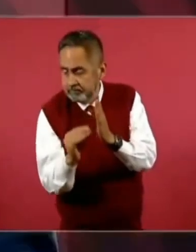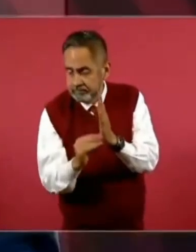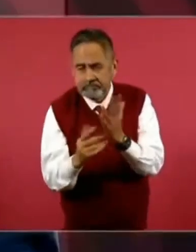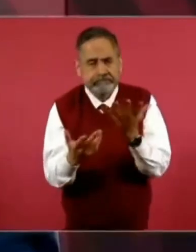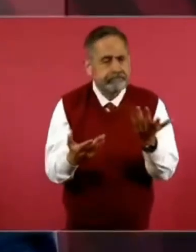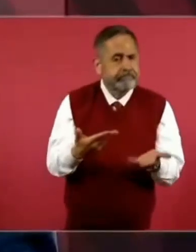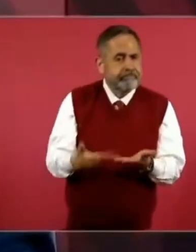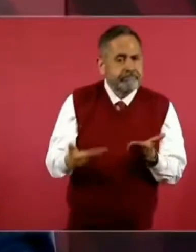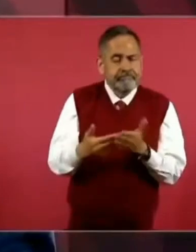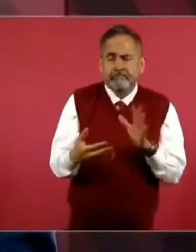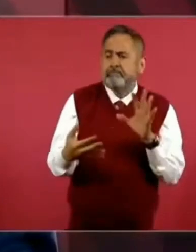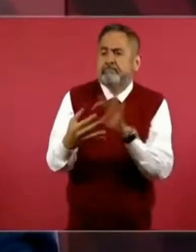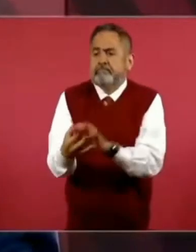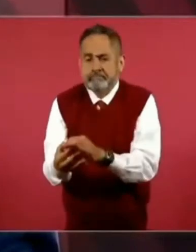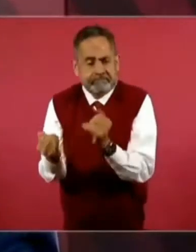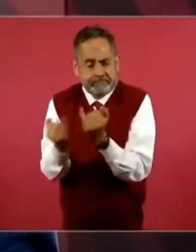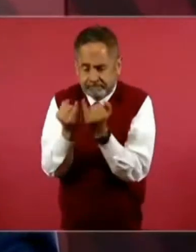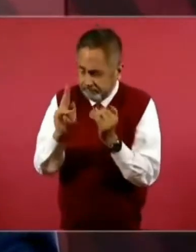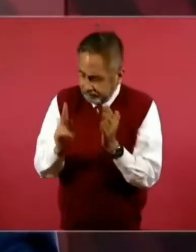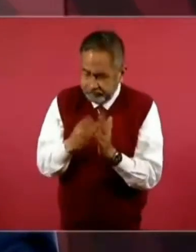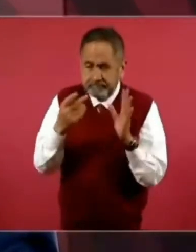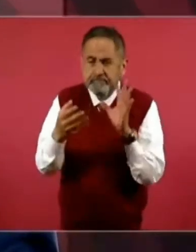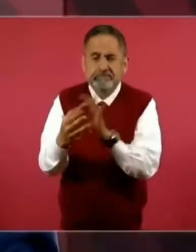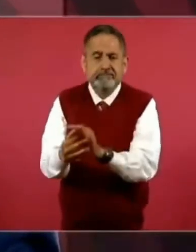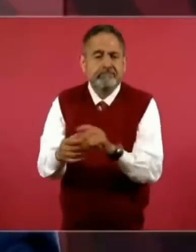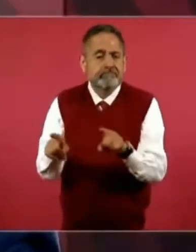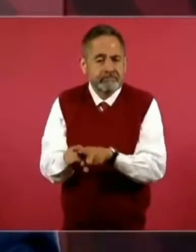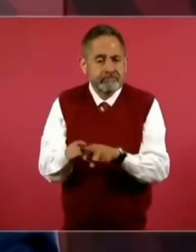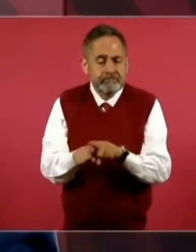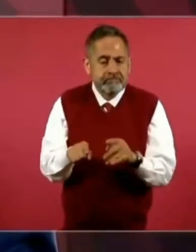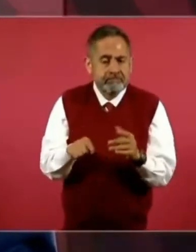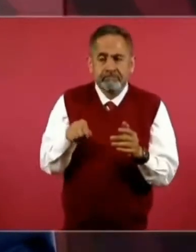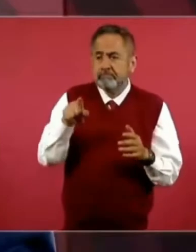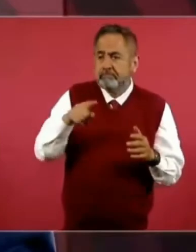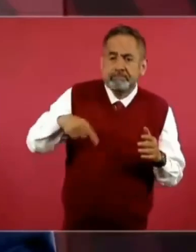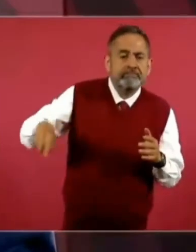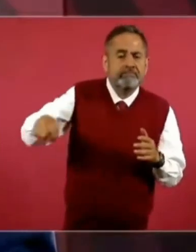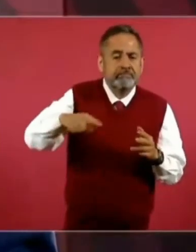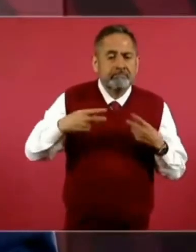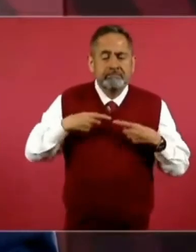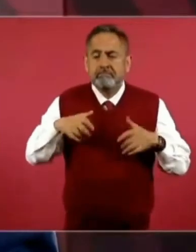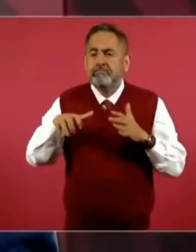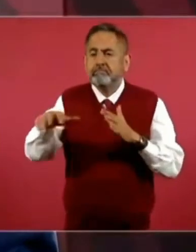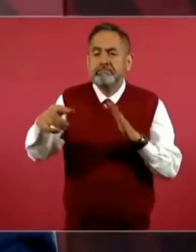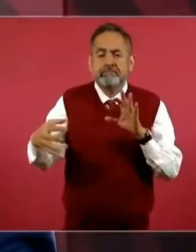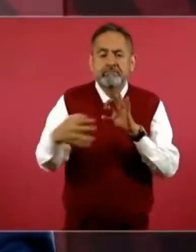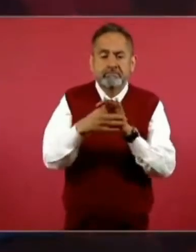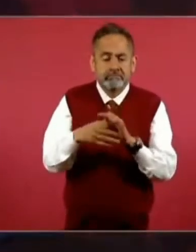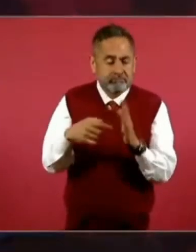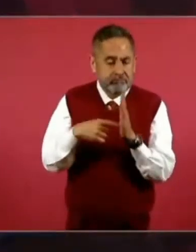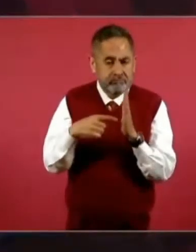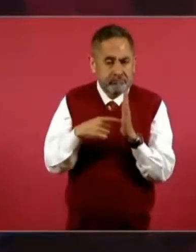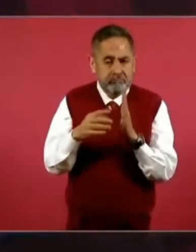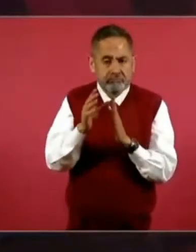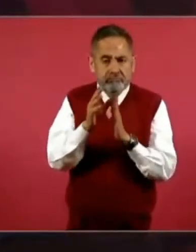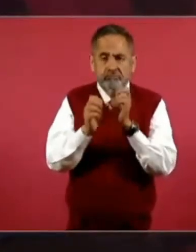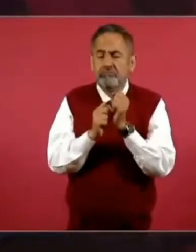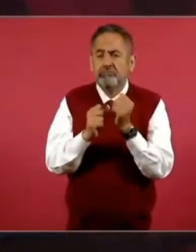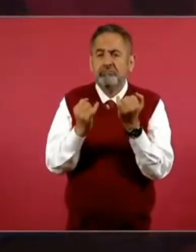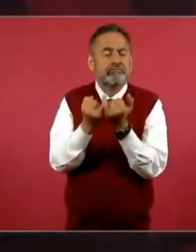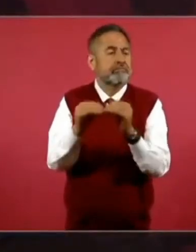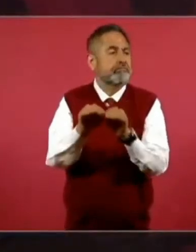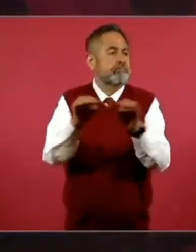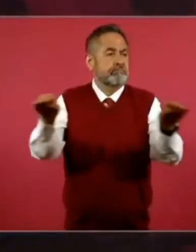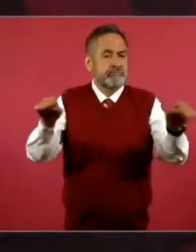origen auténticamente democrático.